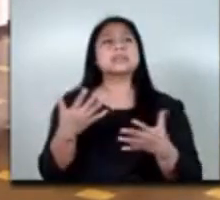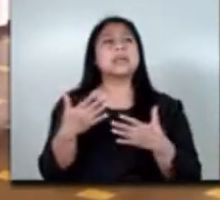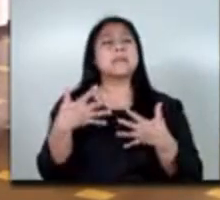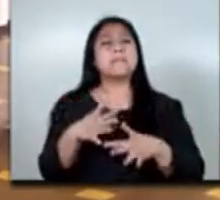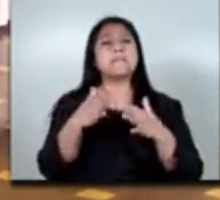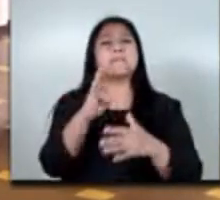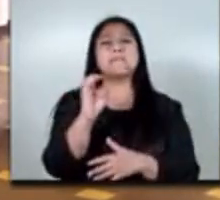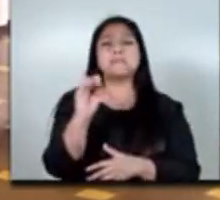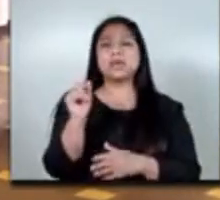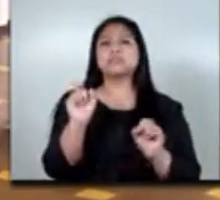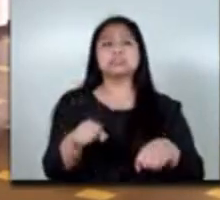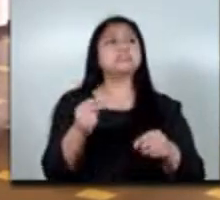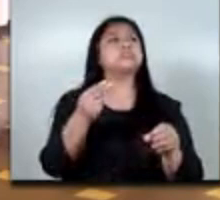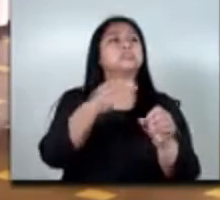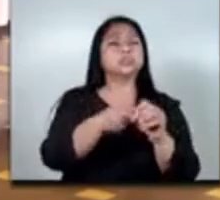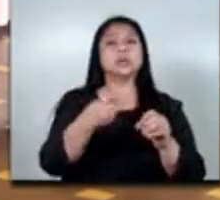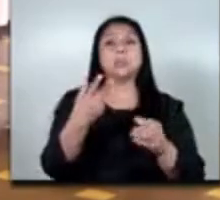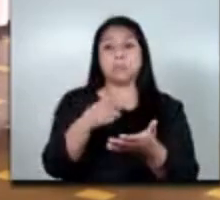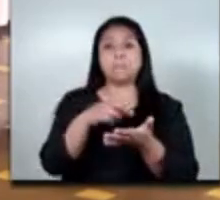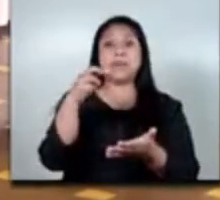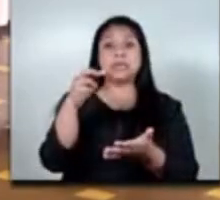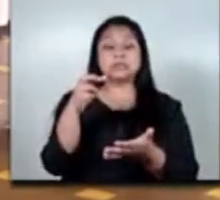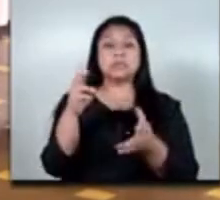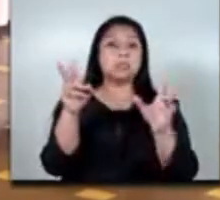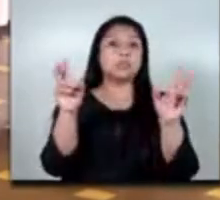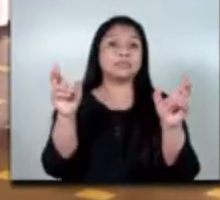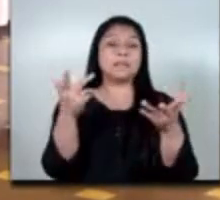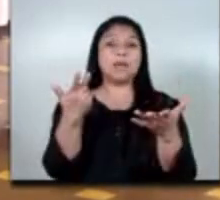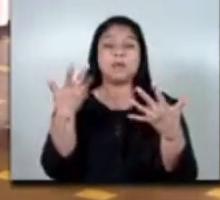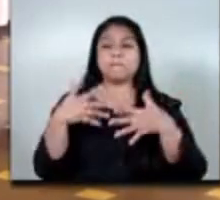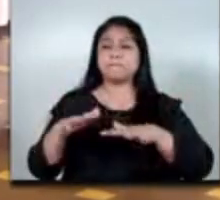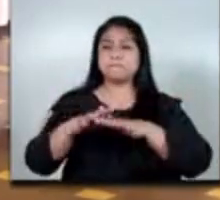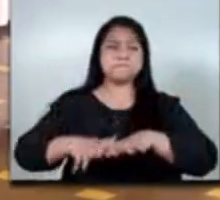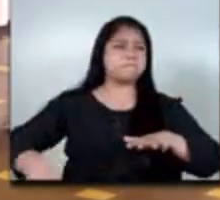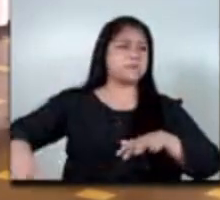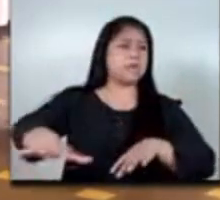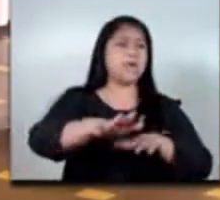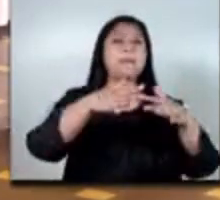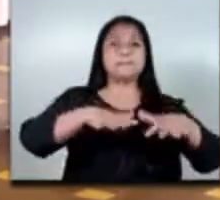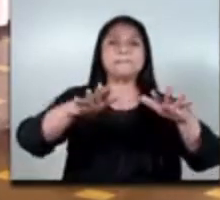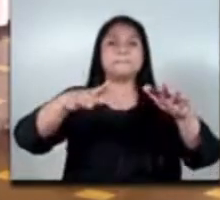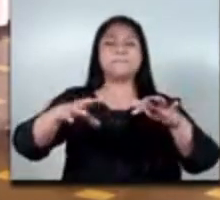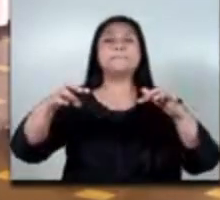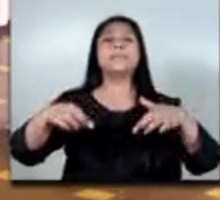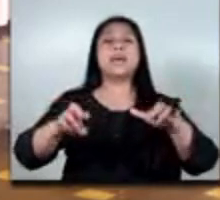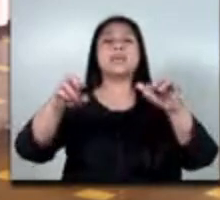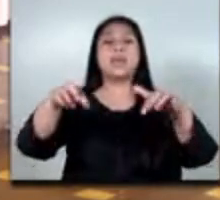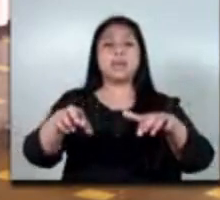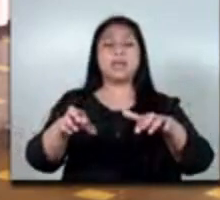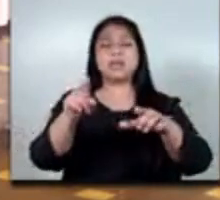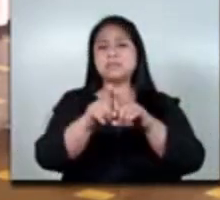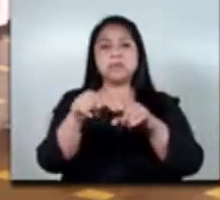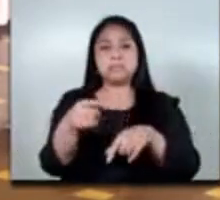cuota que podemos tener como país por el tamaño de costas que tenemos porque no hemos explotado los recursos